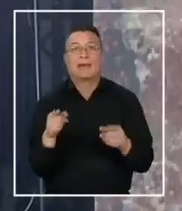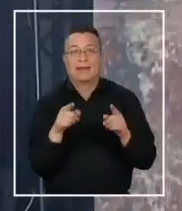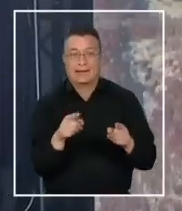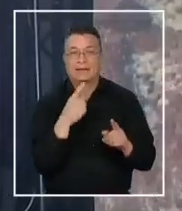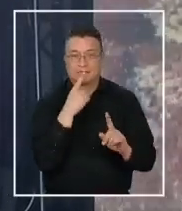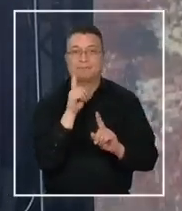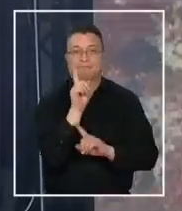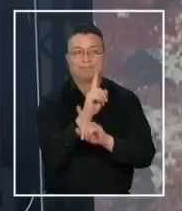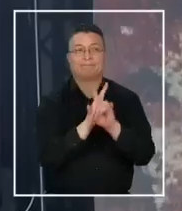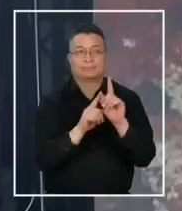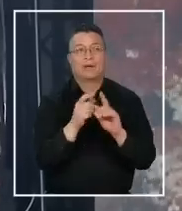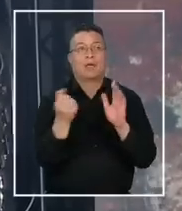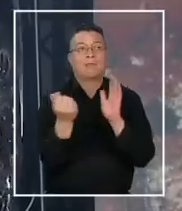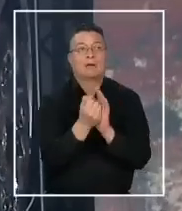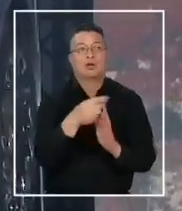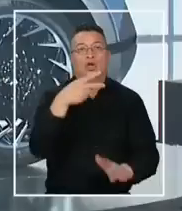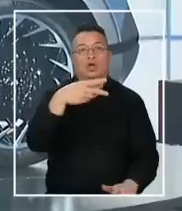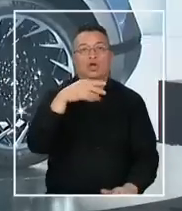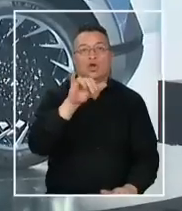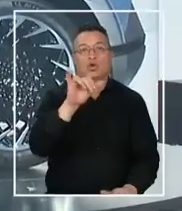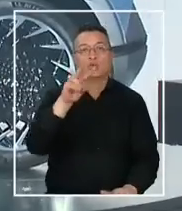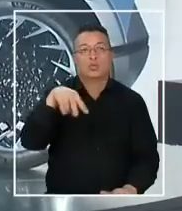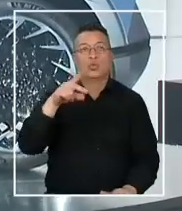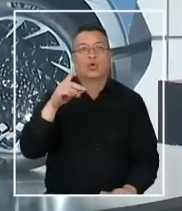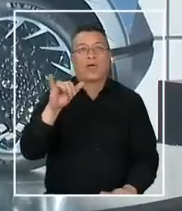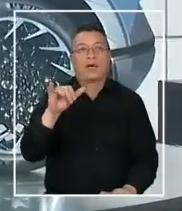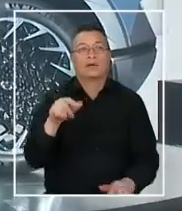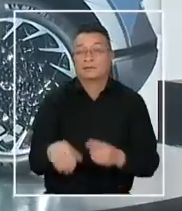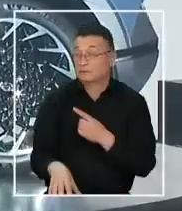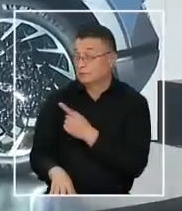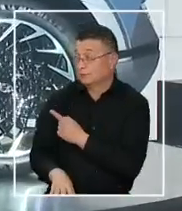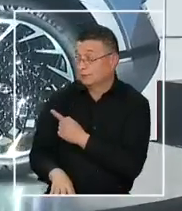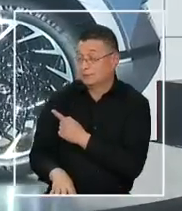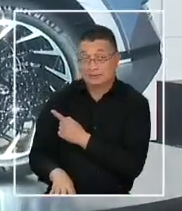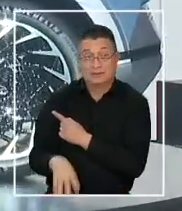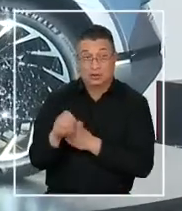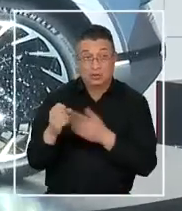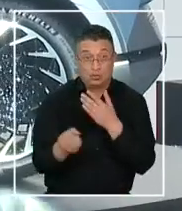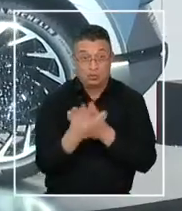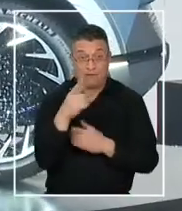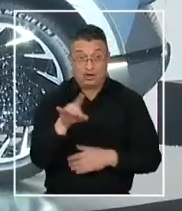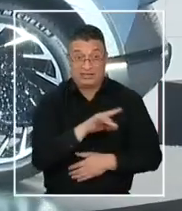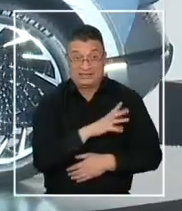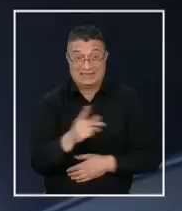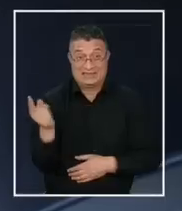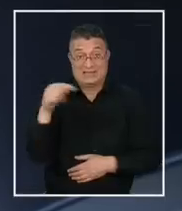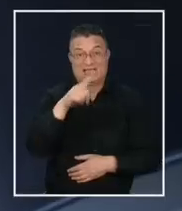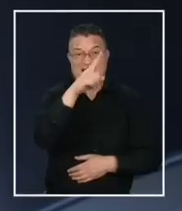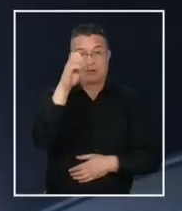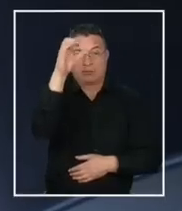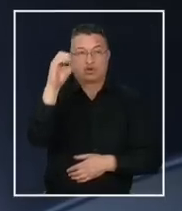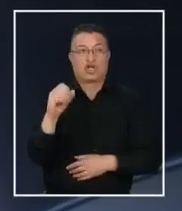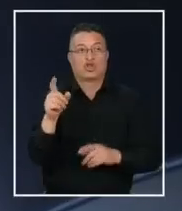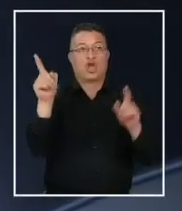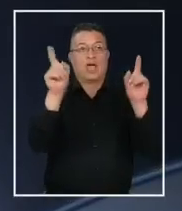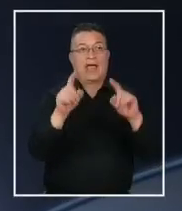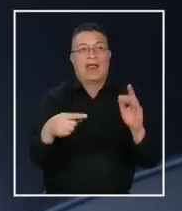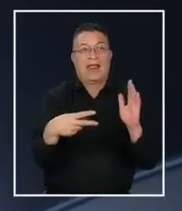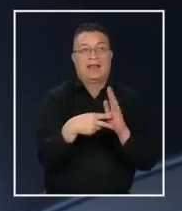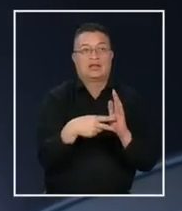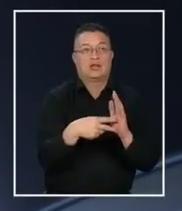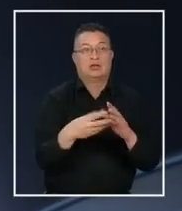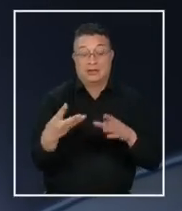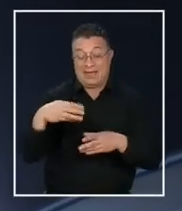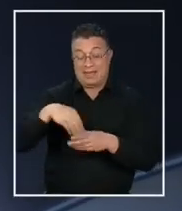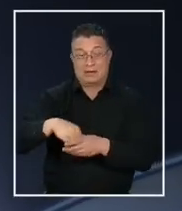parte de la apuesta que han hecho marcas como Hyundai. Su nuevo modelo, IONIQ 5, recién lanzado en Chile, es 100% eléctrico. Parte de su